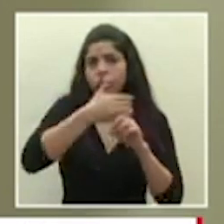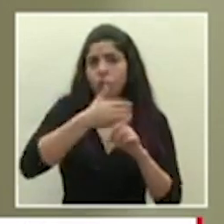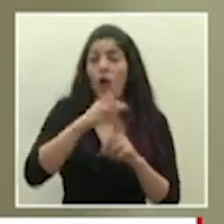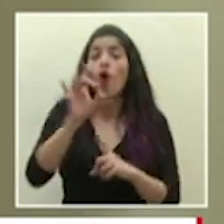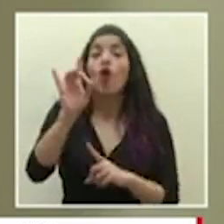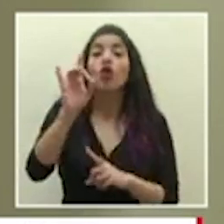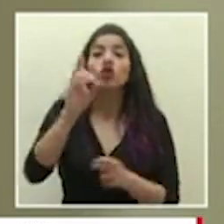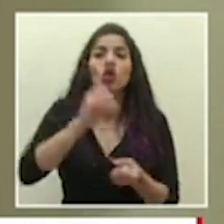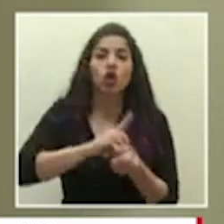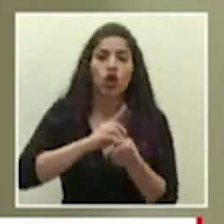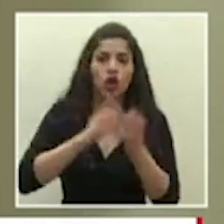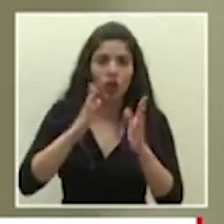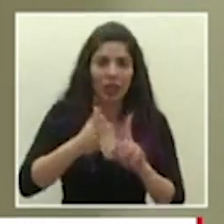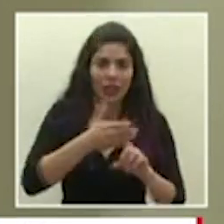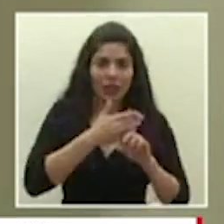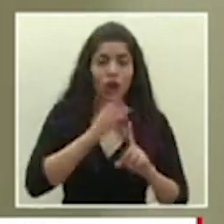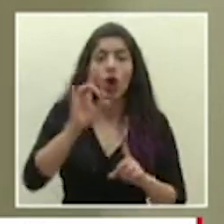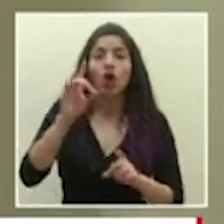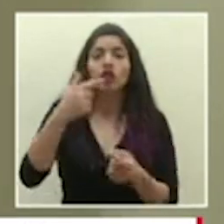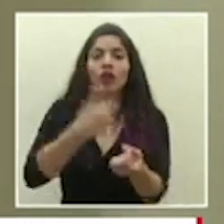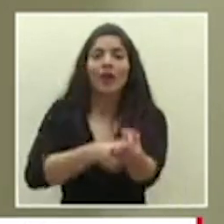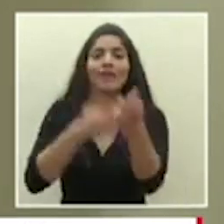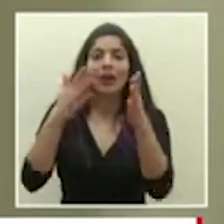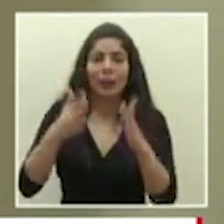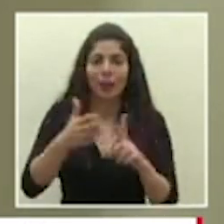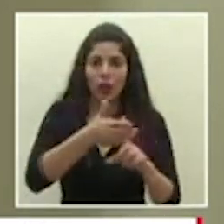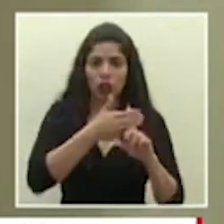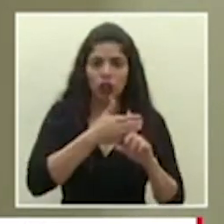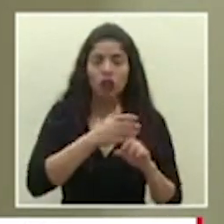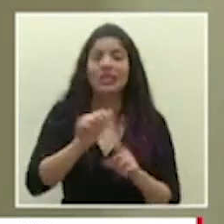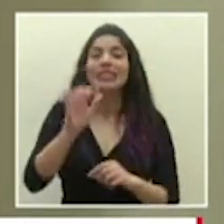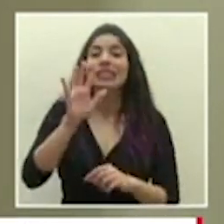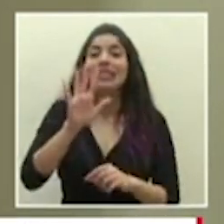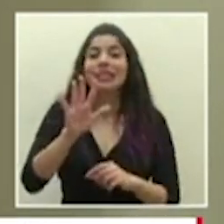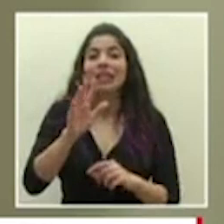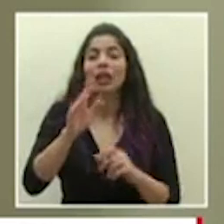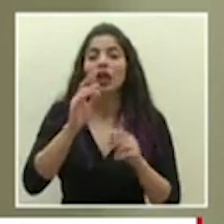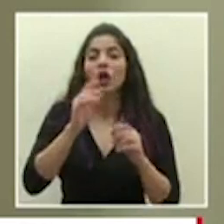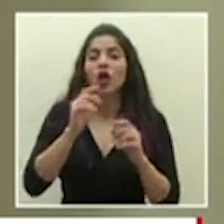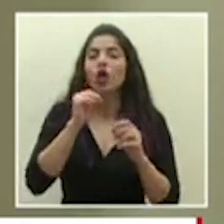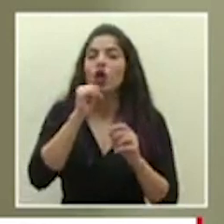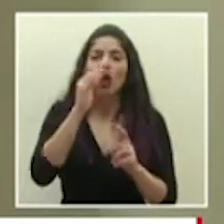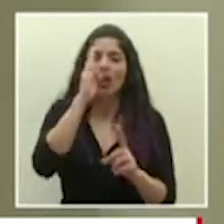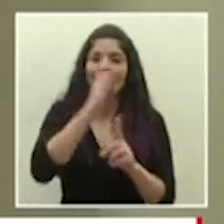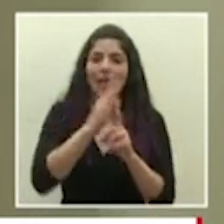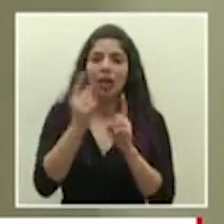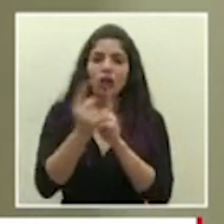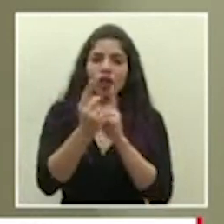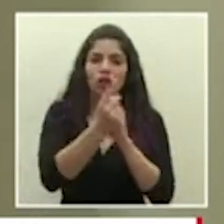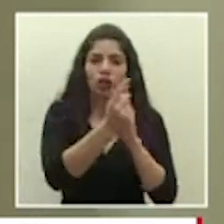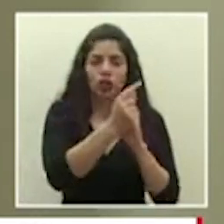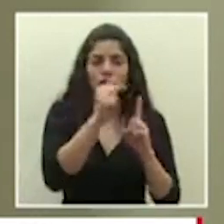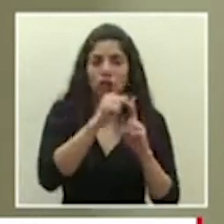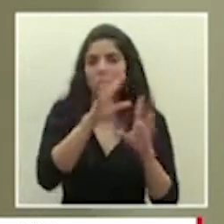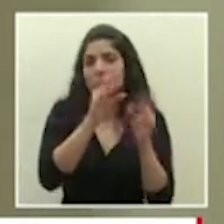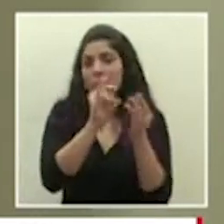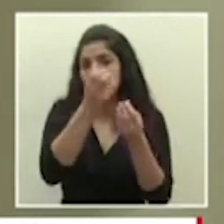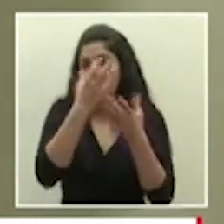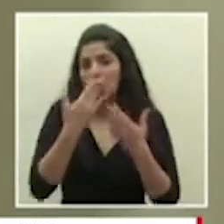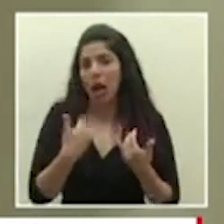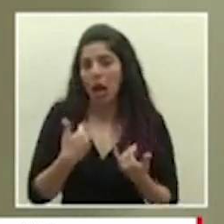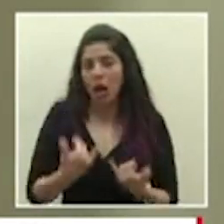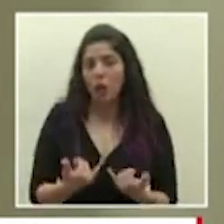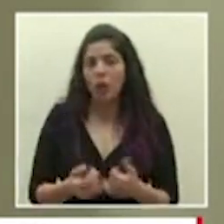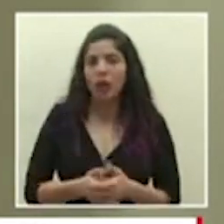médicos 8 enfermeros y 5 contactos indirectos en enfermería esos son los datos que tengo en este